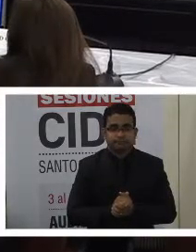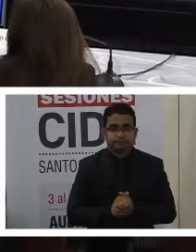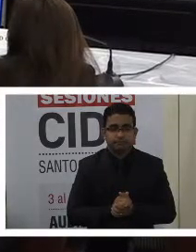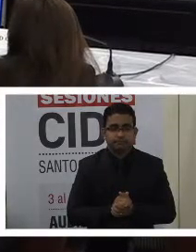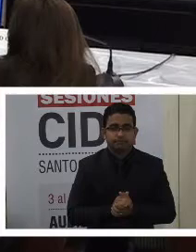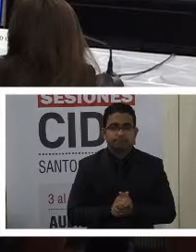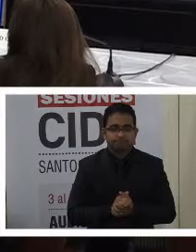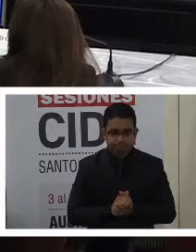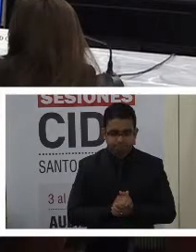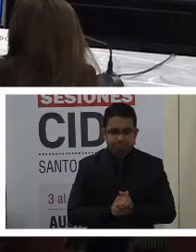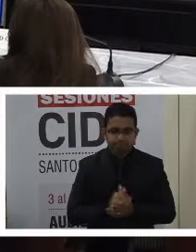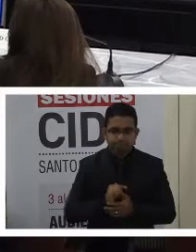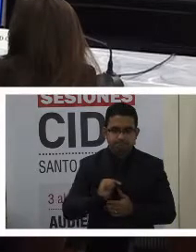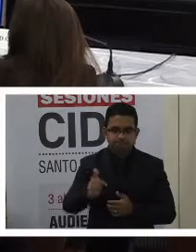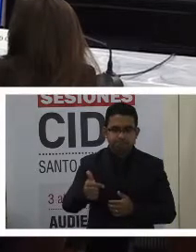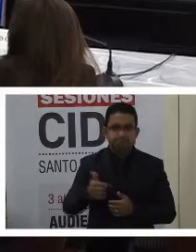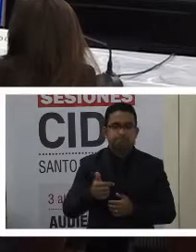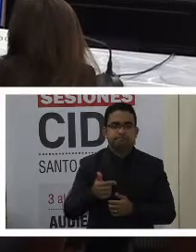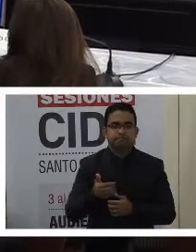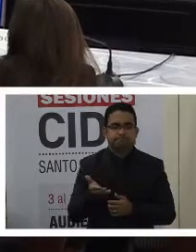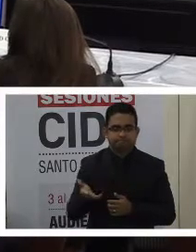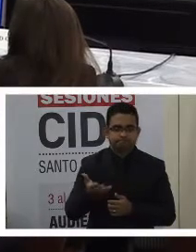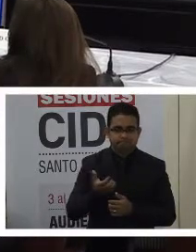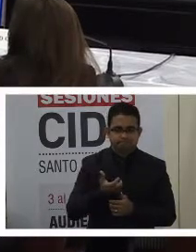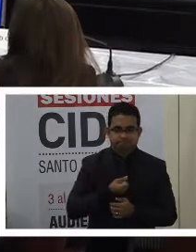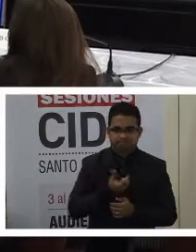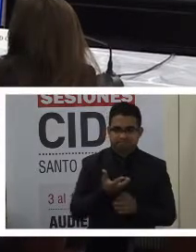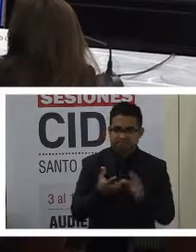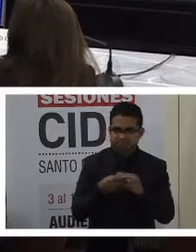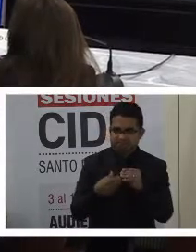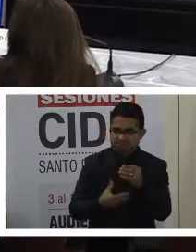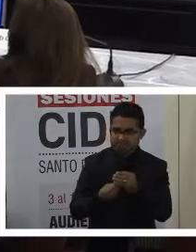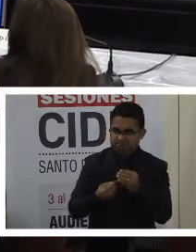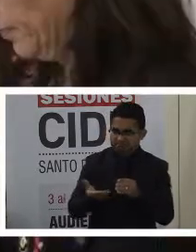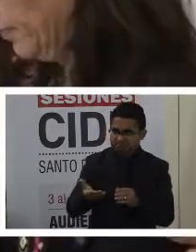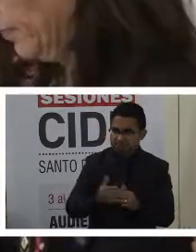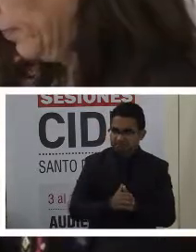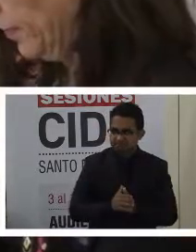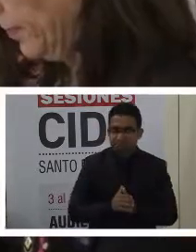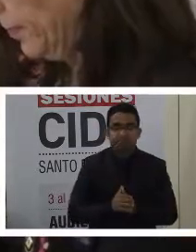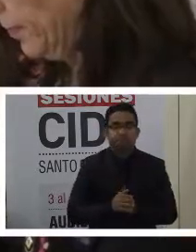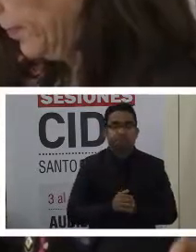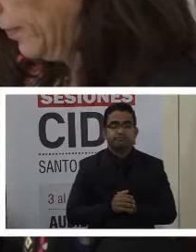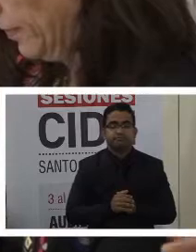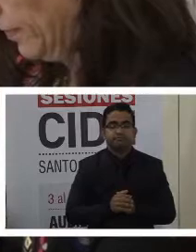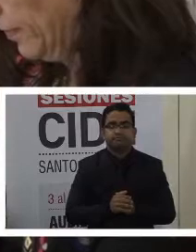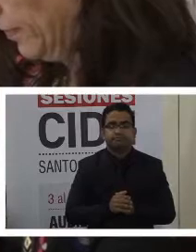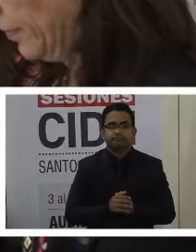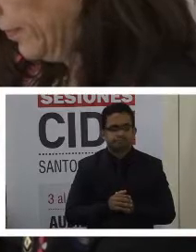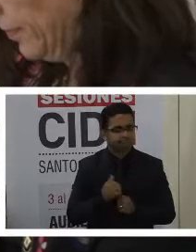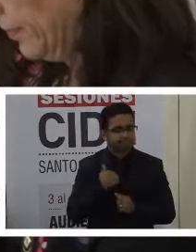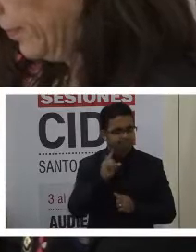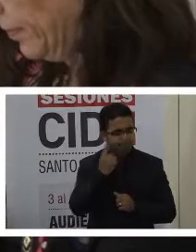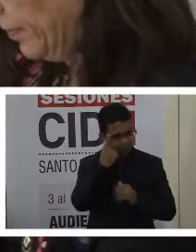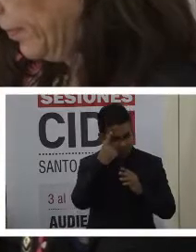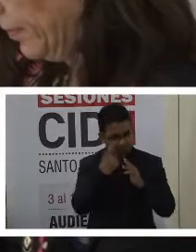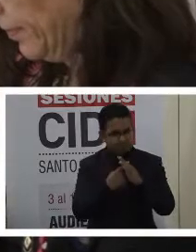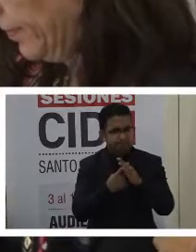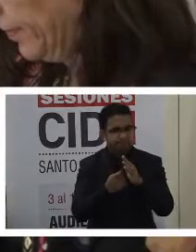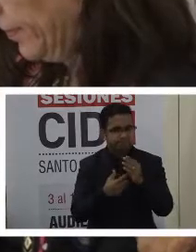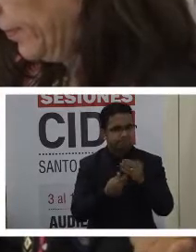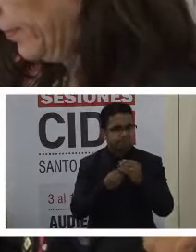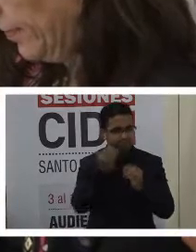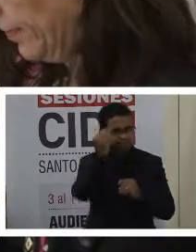Le doy la palabra al comisionado que quiere añadir un... Sí, olvidé mencionar algo que ha